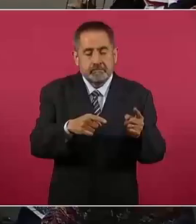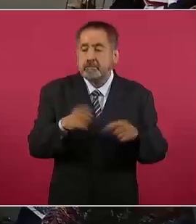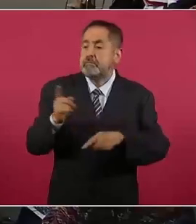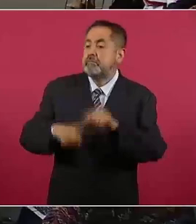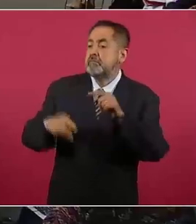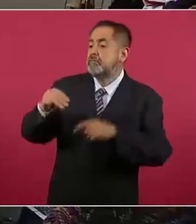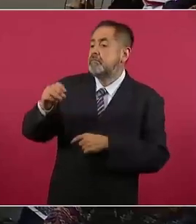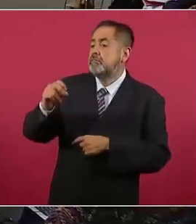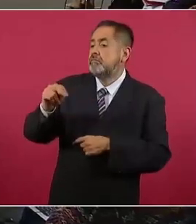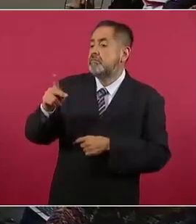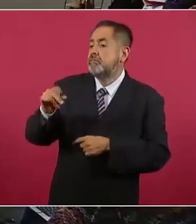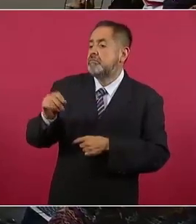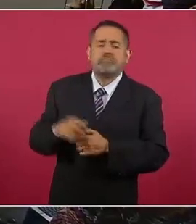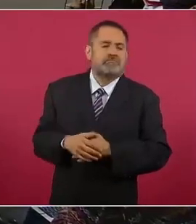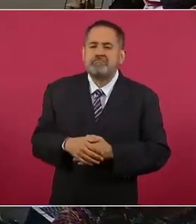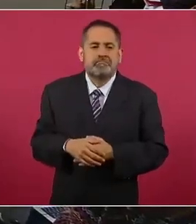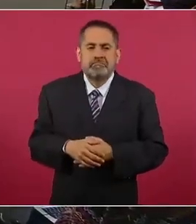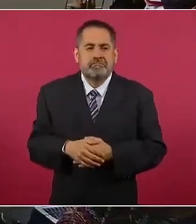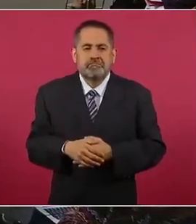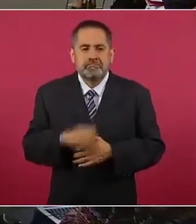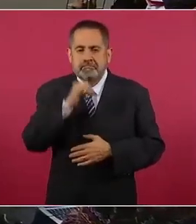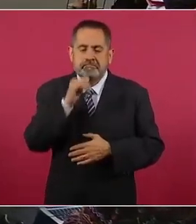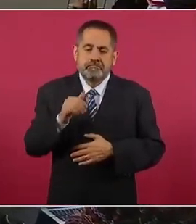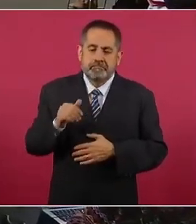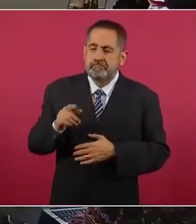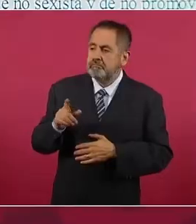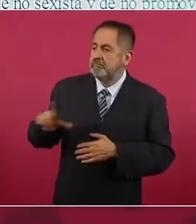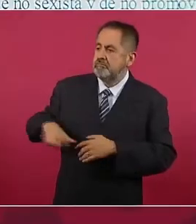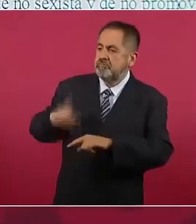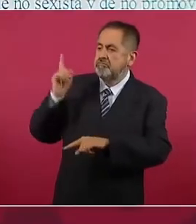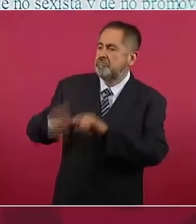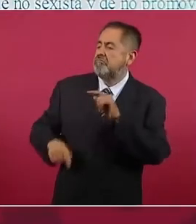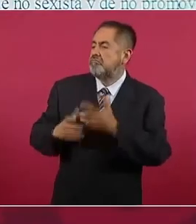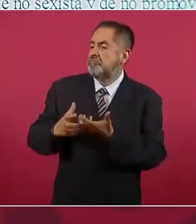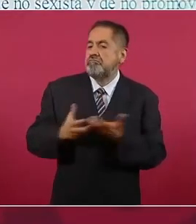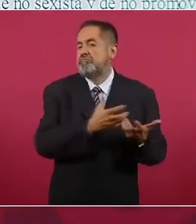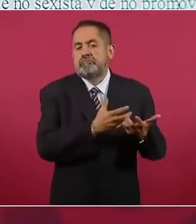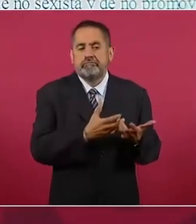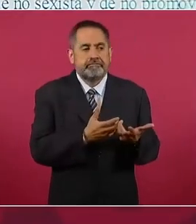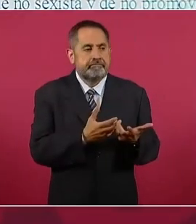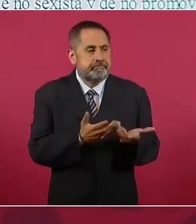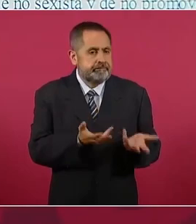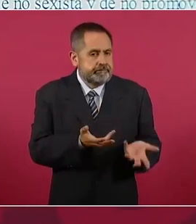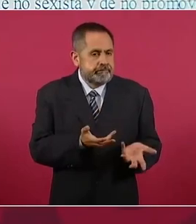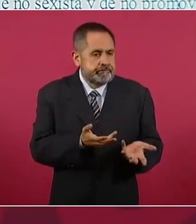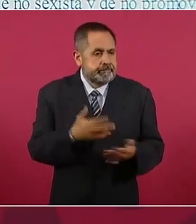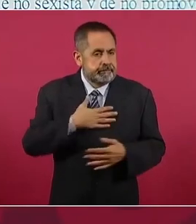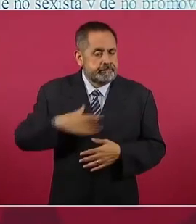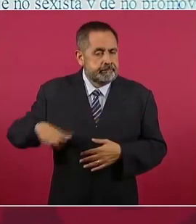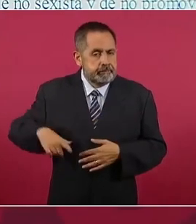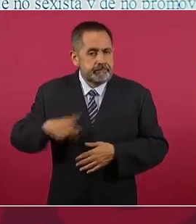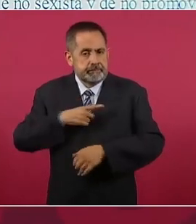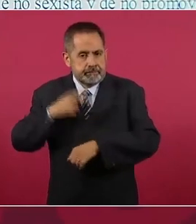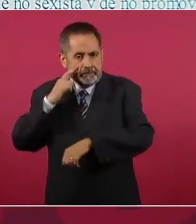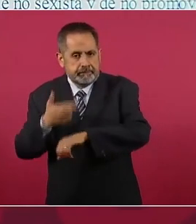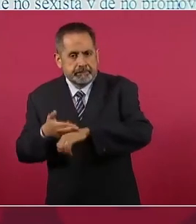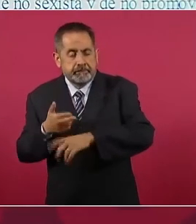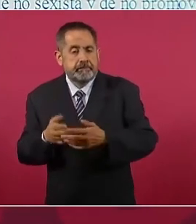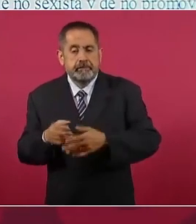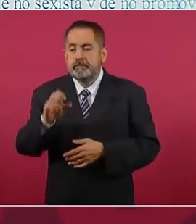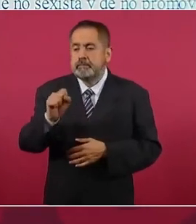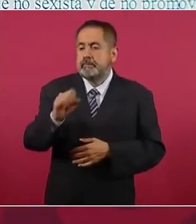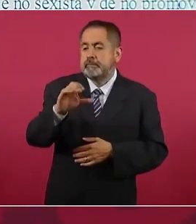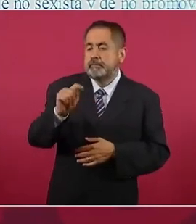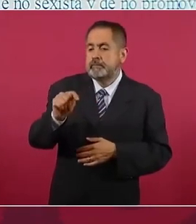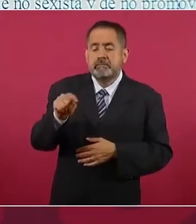dejaron al Estado sin esa facultad. La Secretaría de Comunicaciones